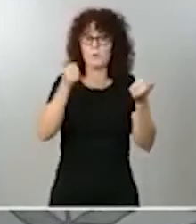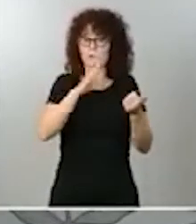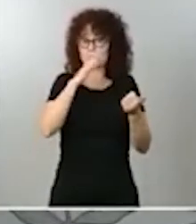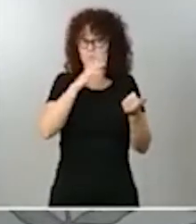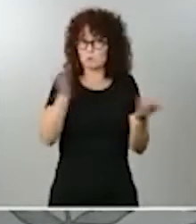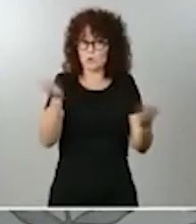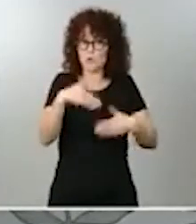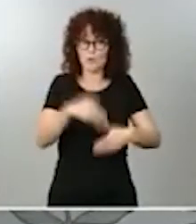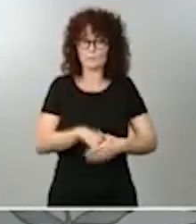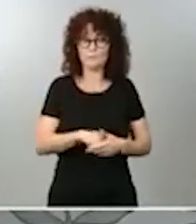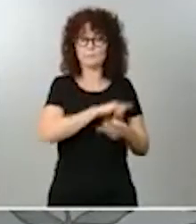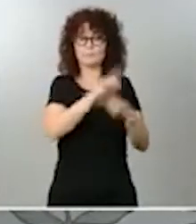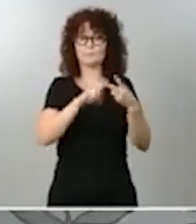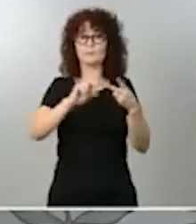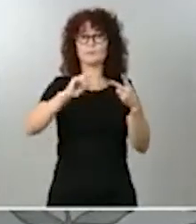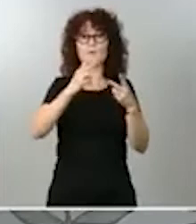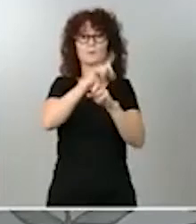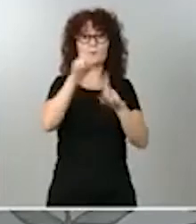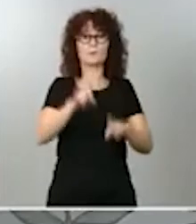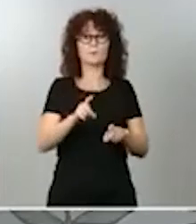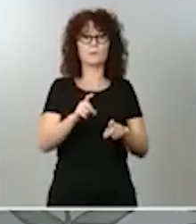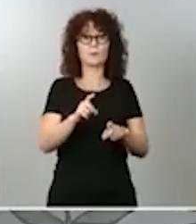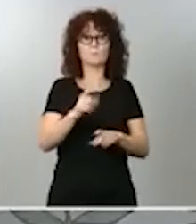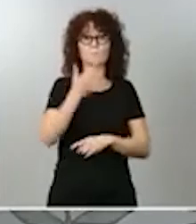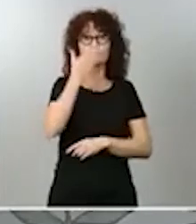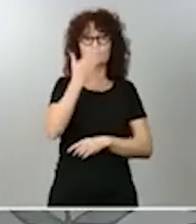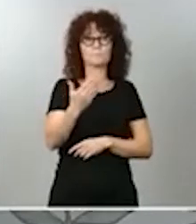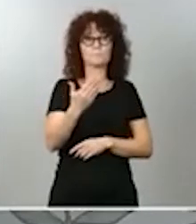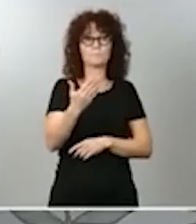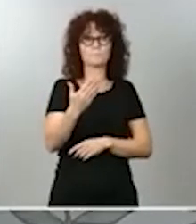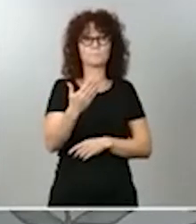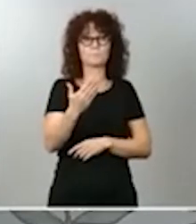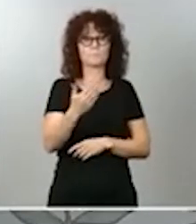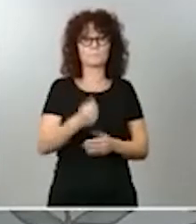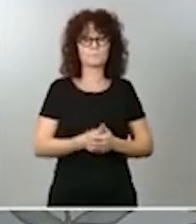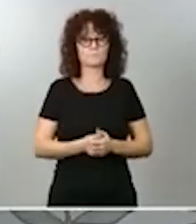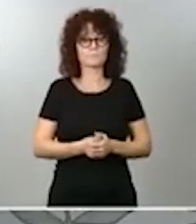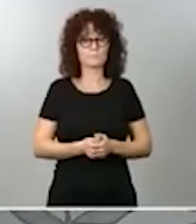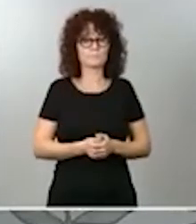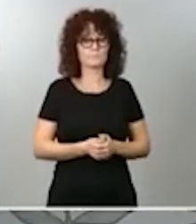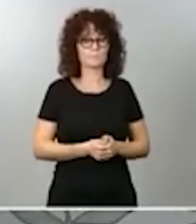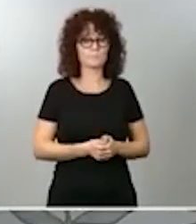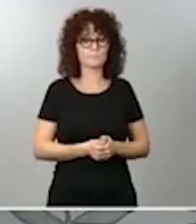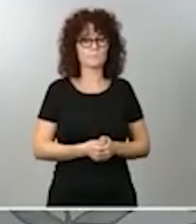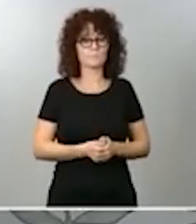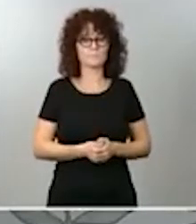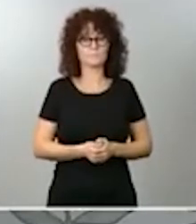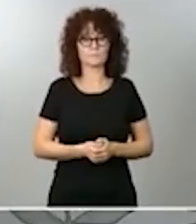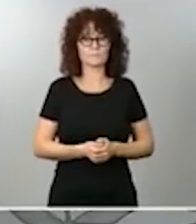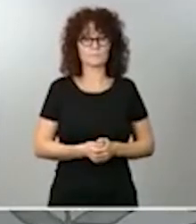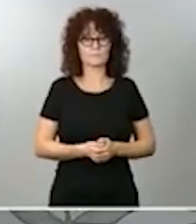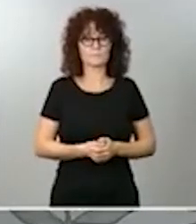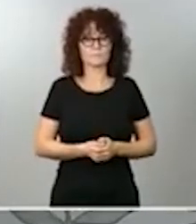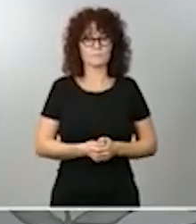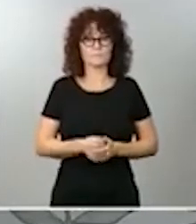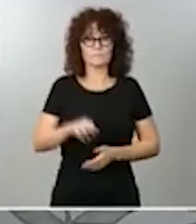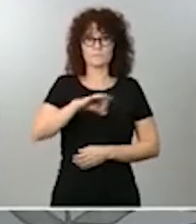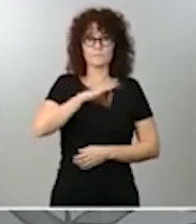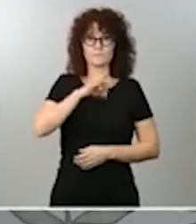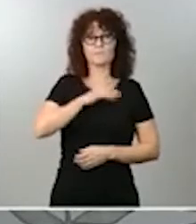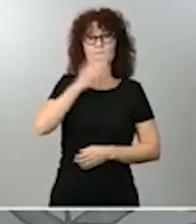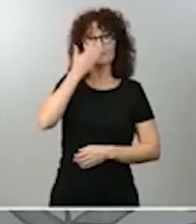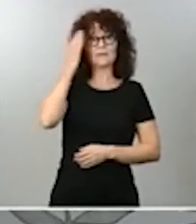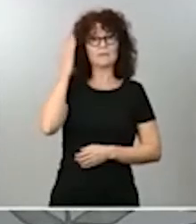pregunta, a mí me parece una sin razón que el señor Casado, el presidente del principal